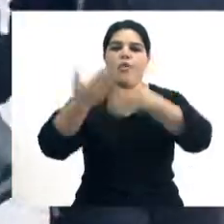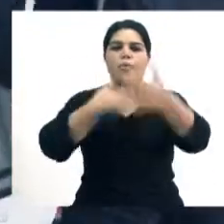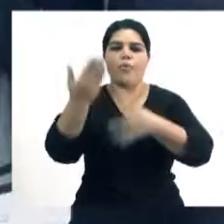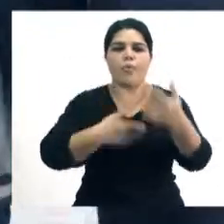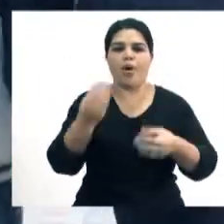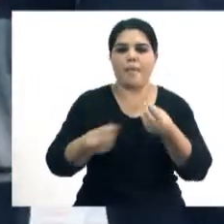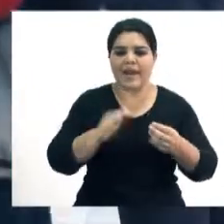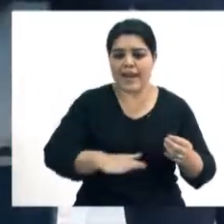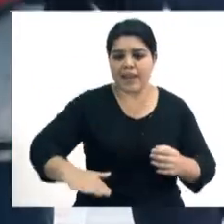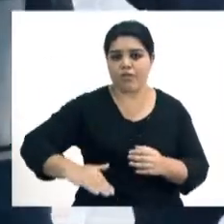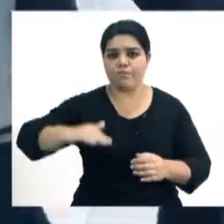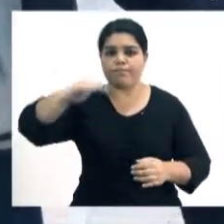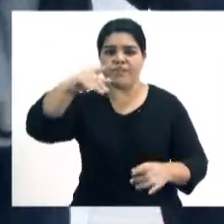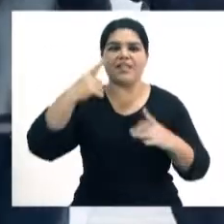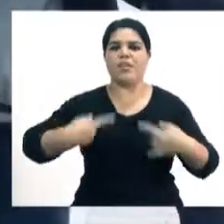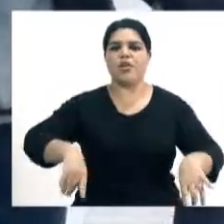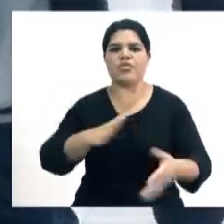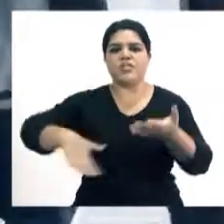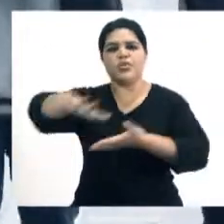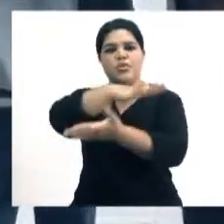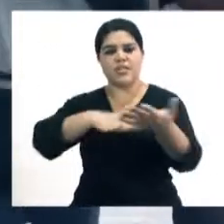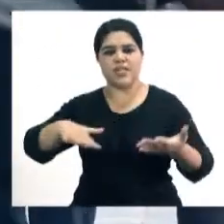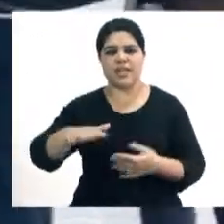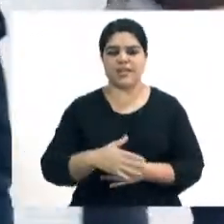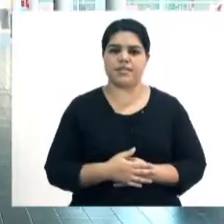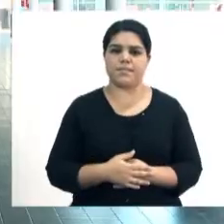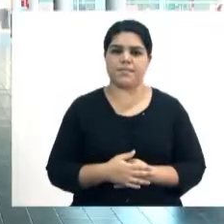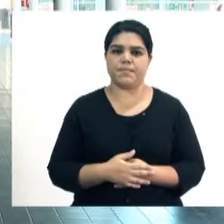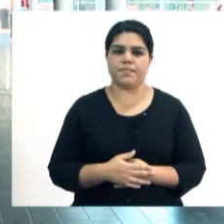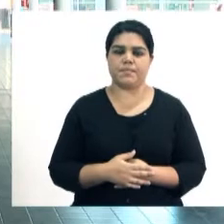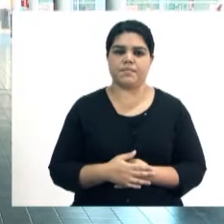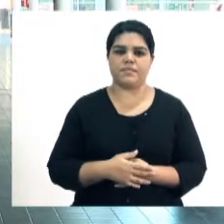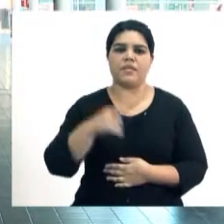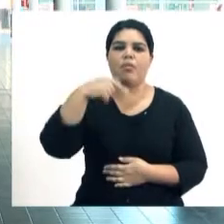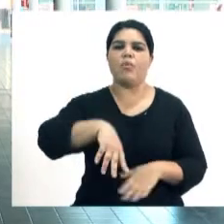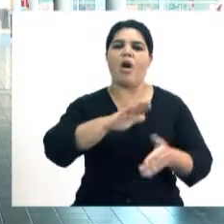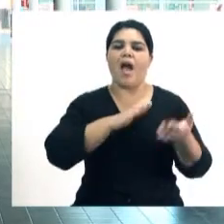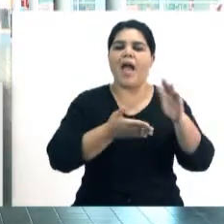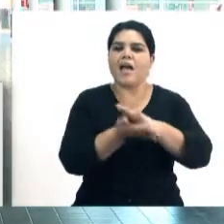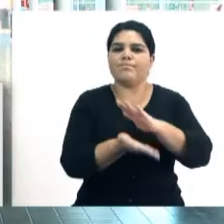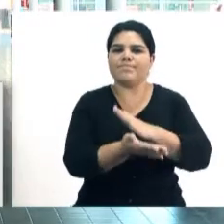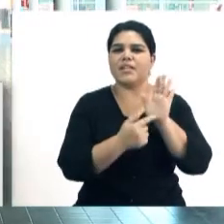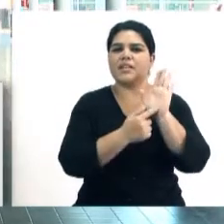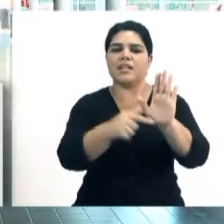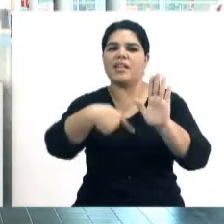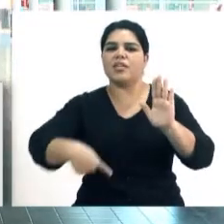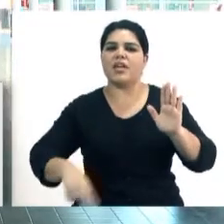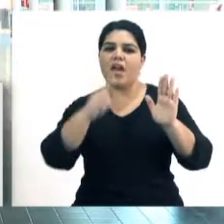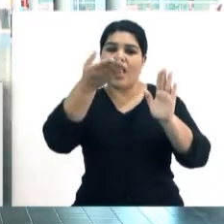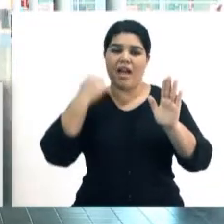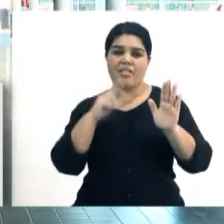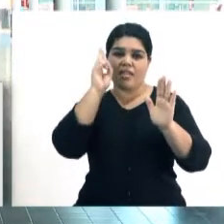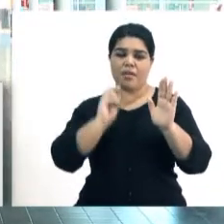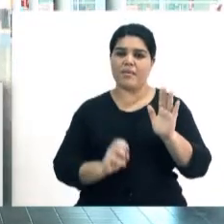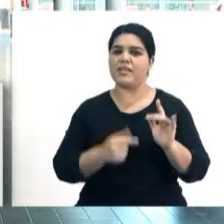una oportunidad para crecer y aplicar habilidades sociales. El artículo conforma parte de una estructura de